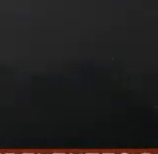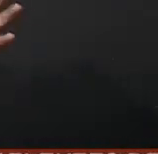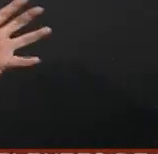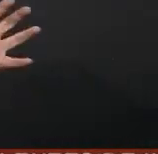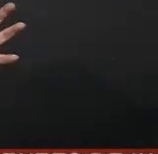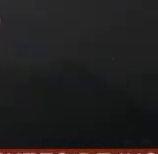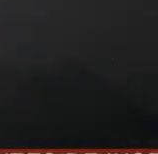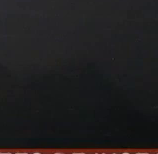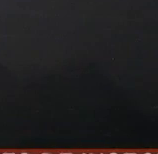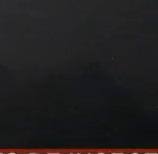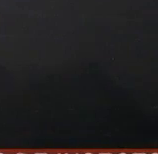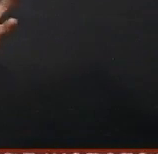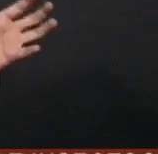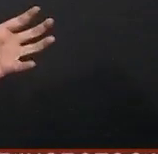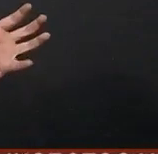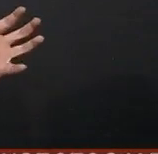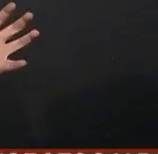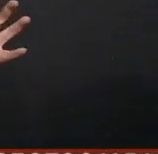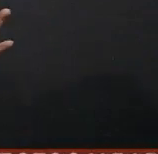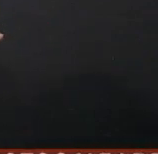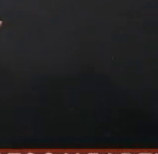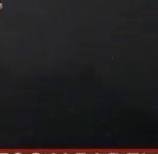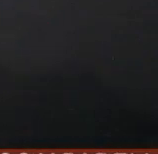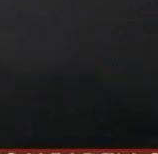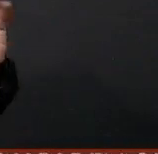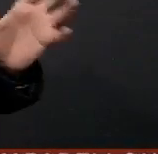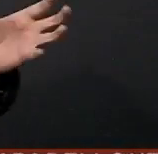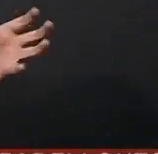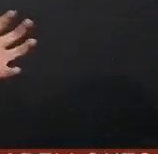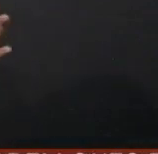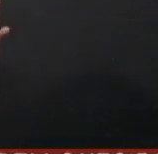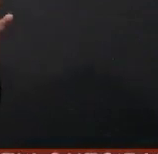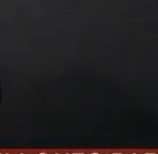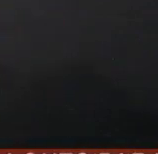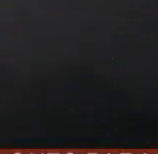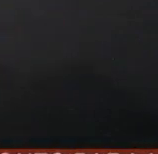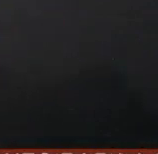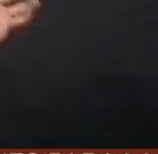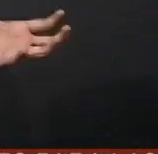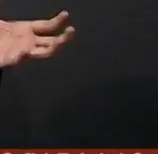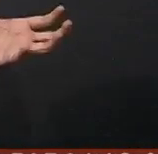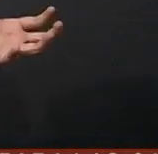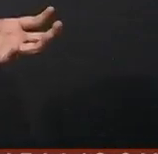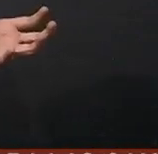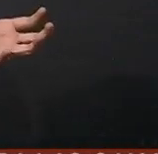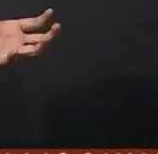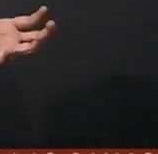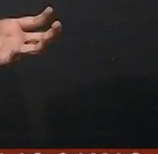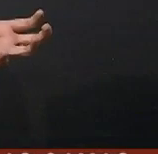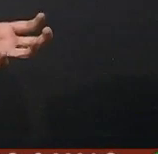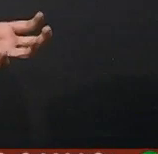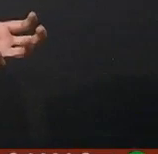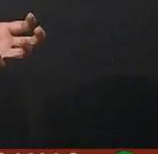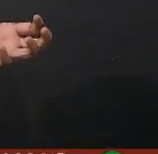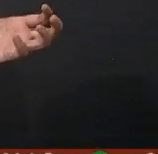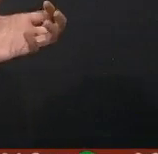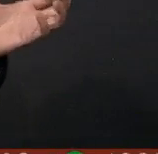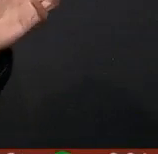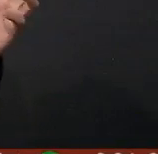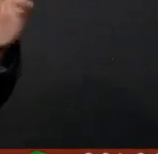las músicas que escuchaban nuestros padres las películas las series que veían nuestros padres